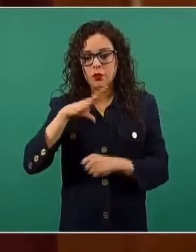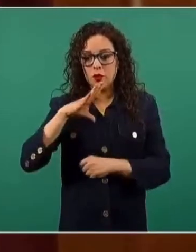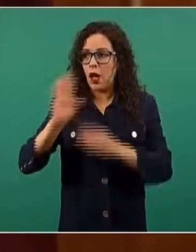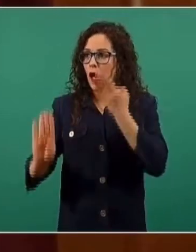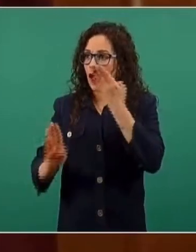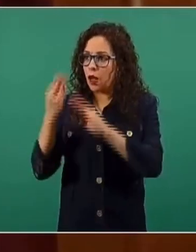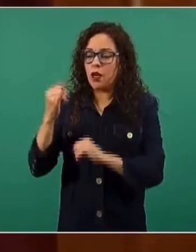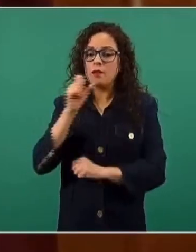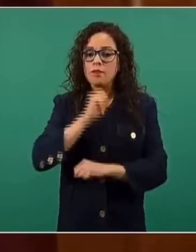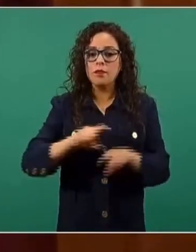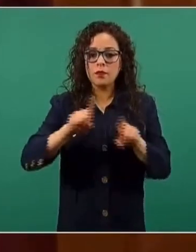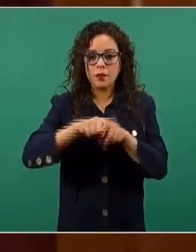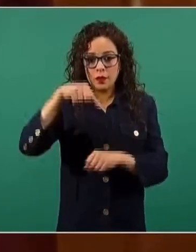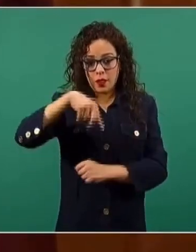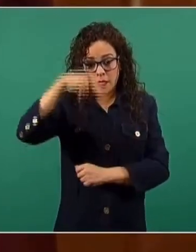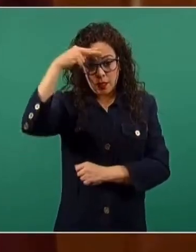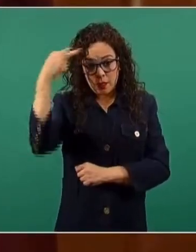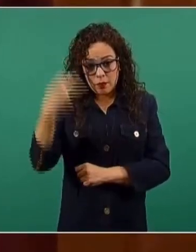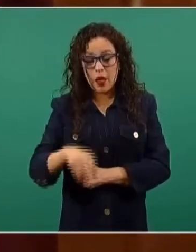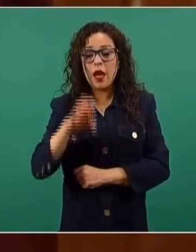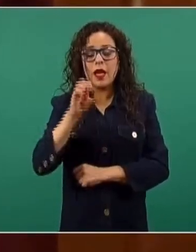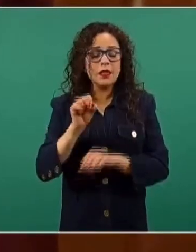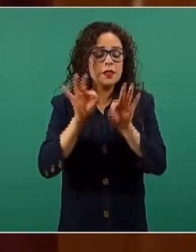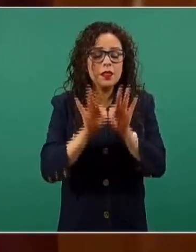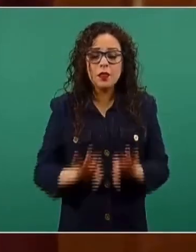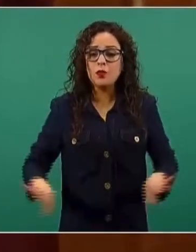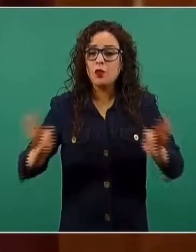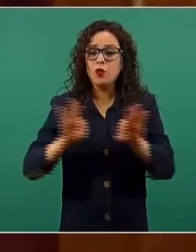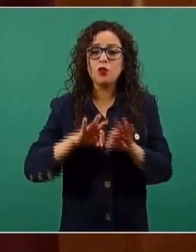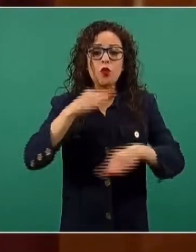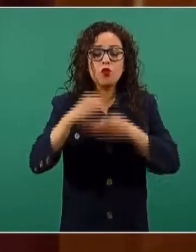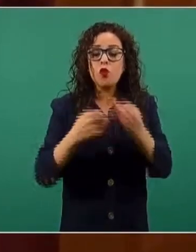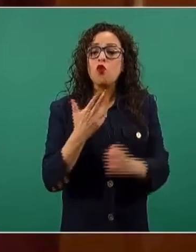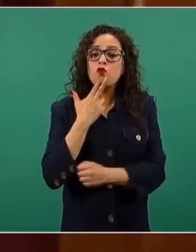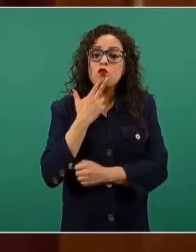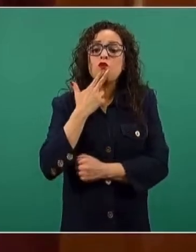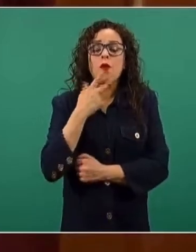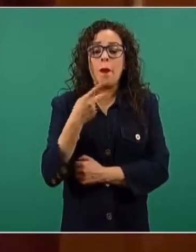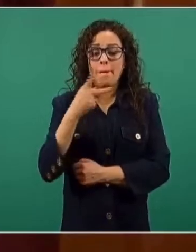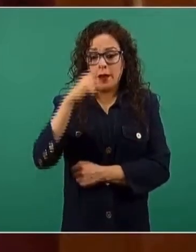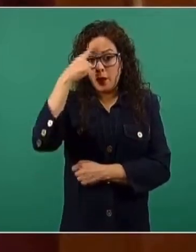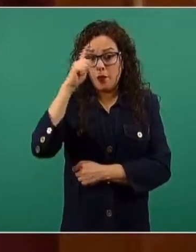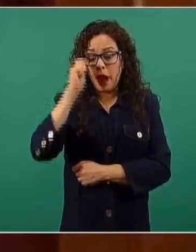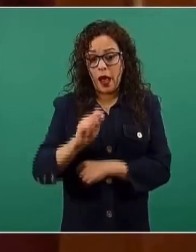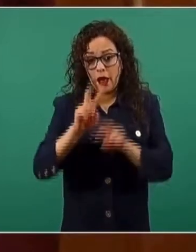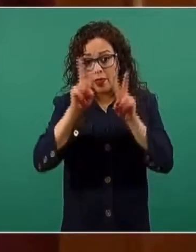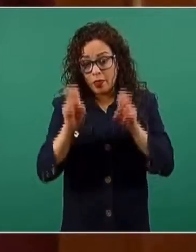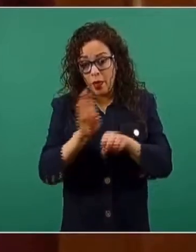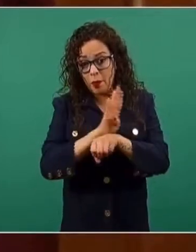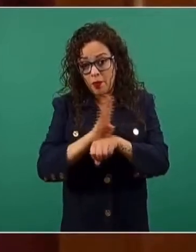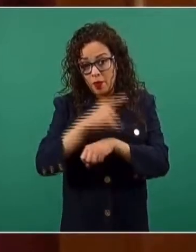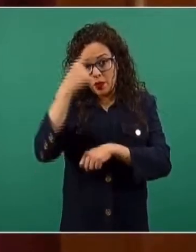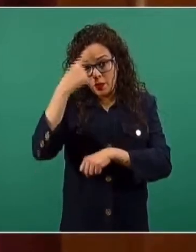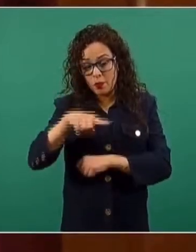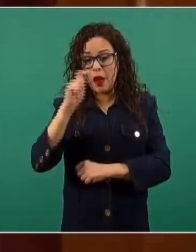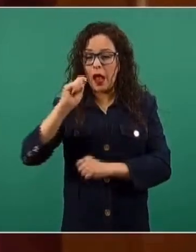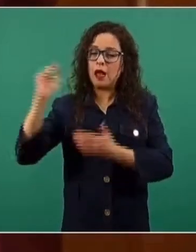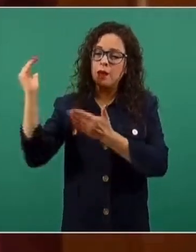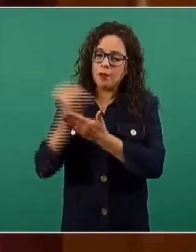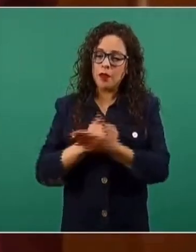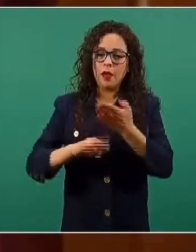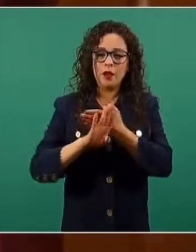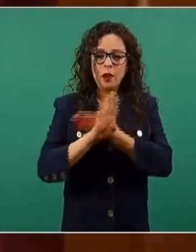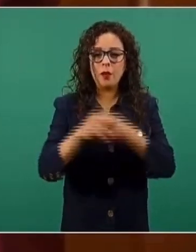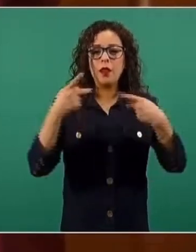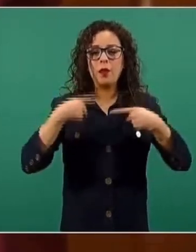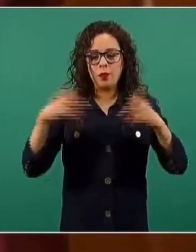igualmente importantes. Pero en términos del beneficio para el control de la epidemia, para reducir la mortalidad, para